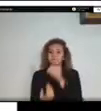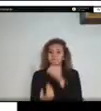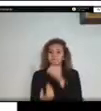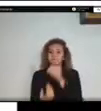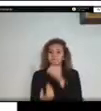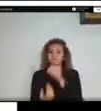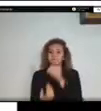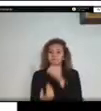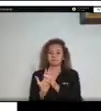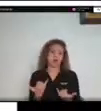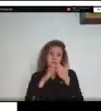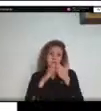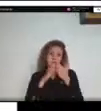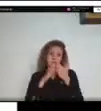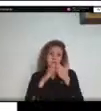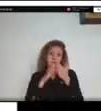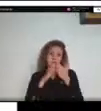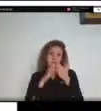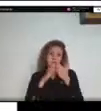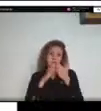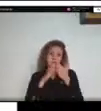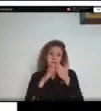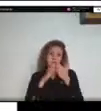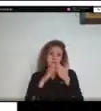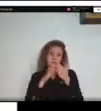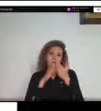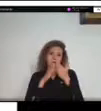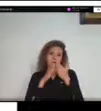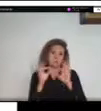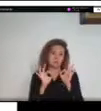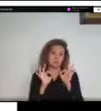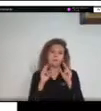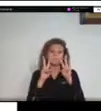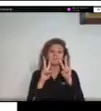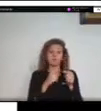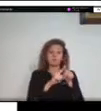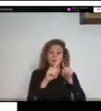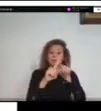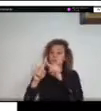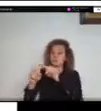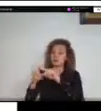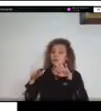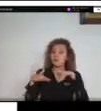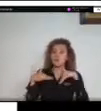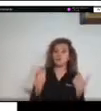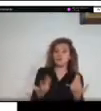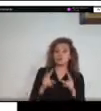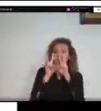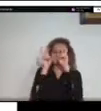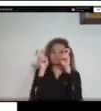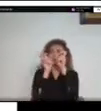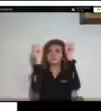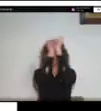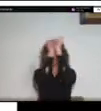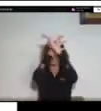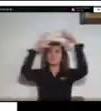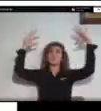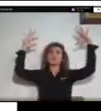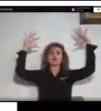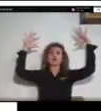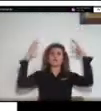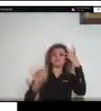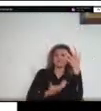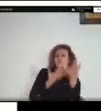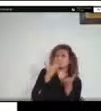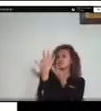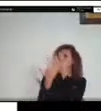pero sí existen otras como la cultura de realizar quemas a cielo abierto lo cual está prohibido por el nuevo código penal su